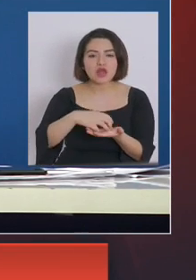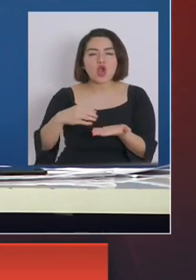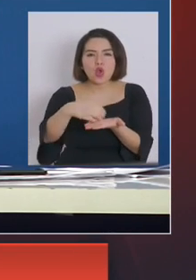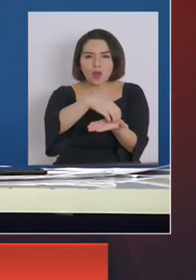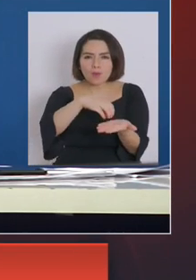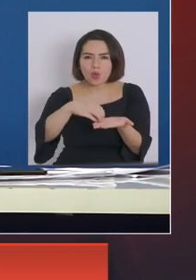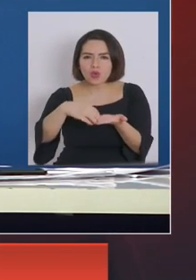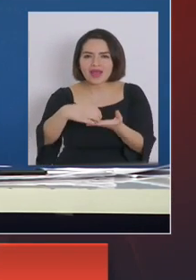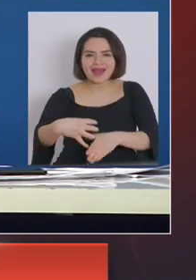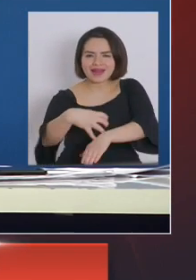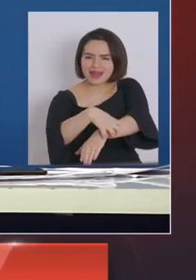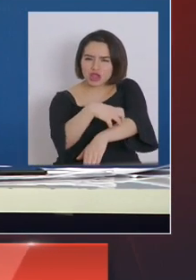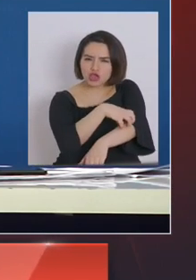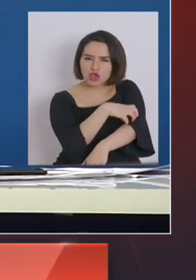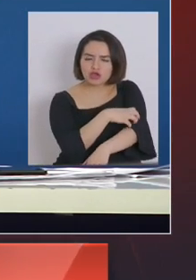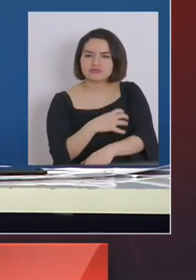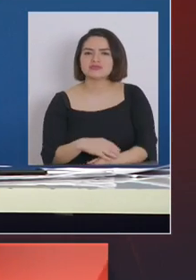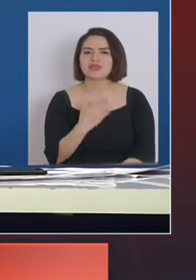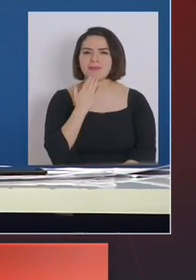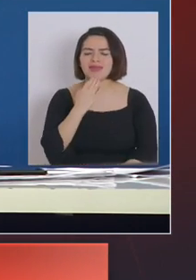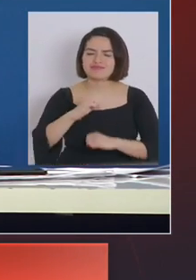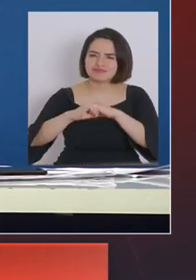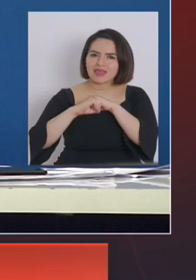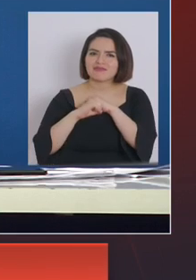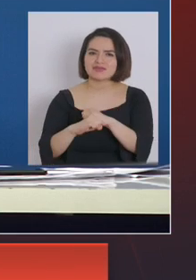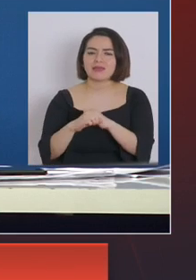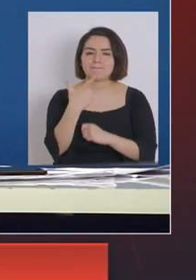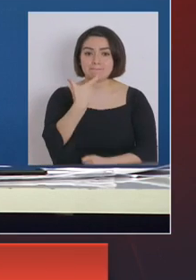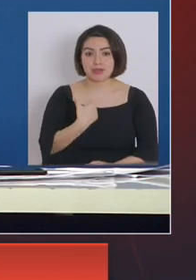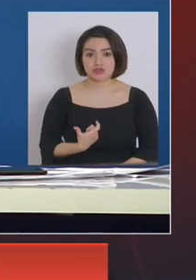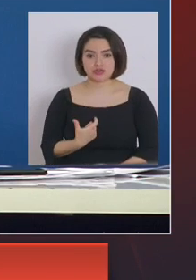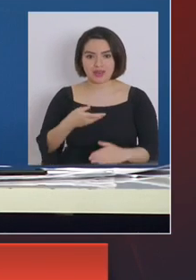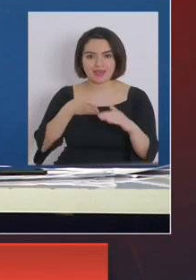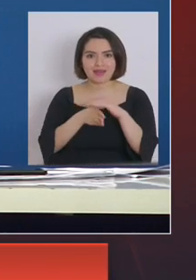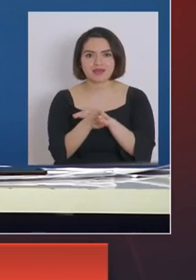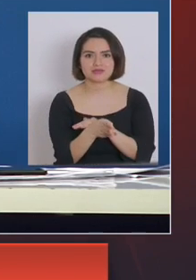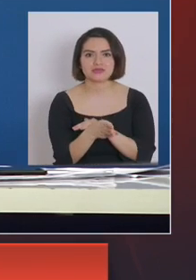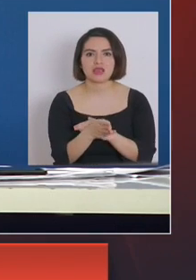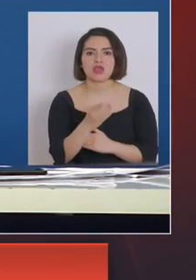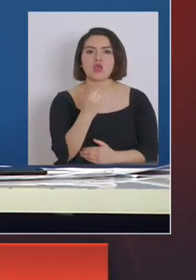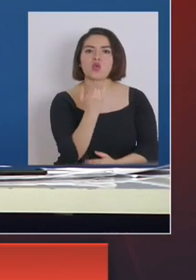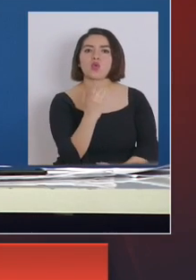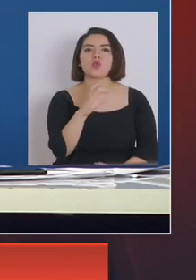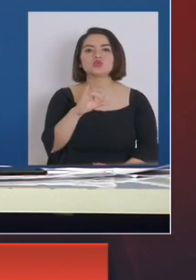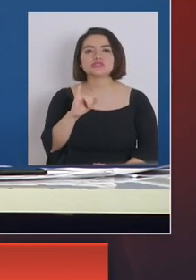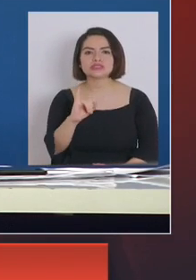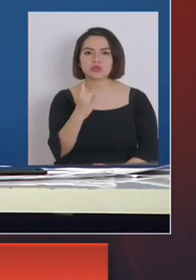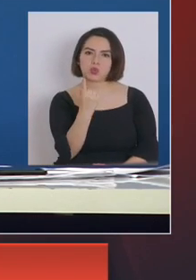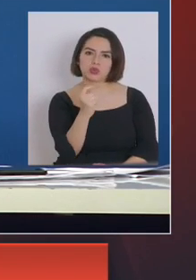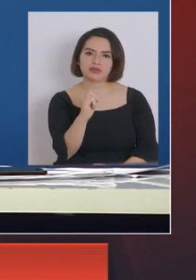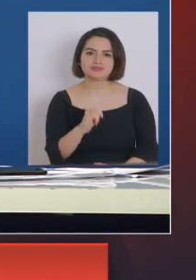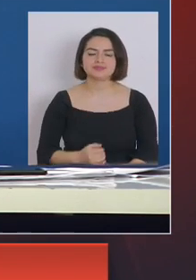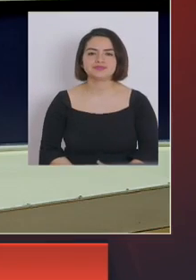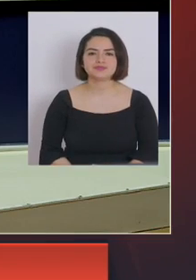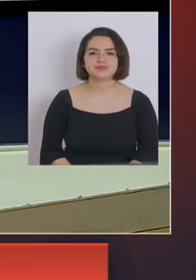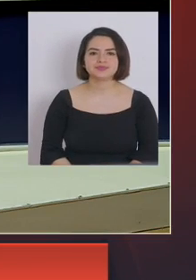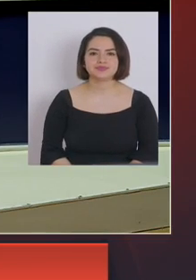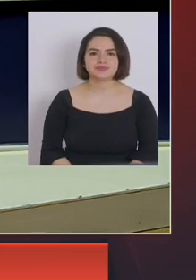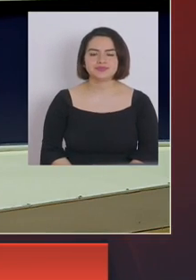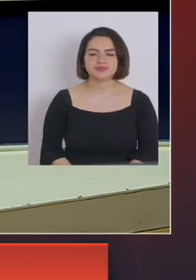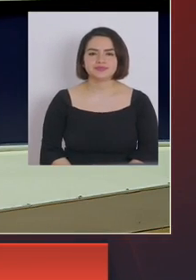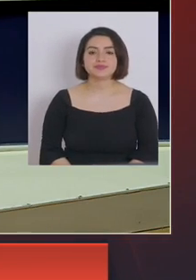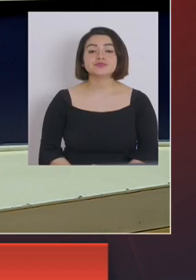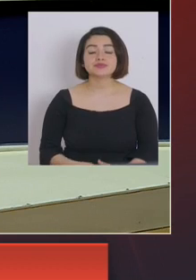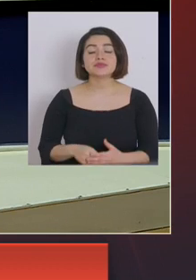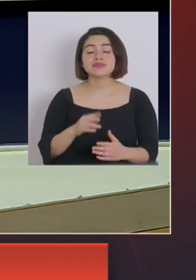comunas, en las regiones y evitar obviamente que el paciente ingrese a la unidad de tratamiento intensivo. Perfecto. Y lo que le